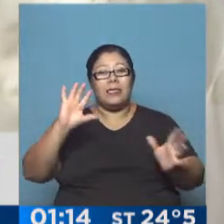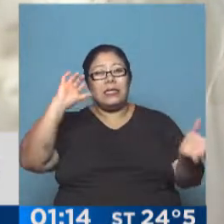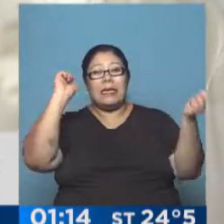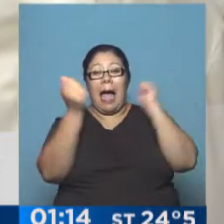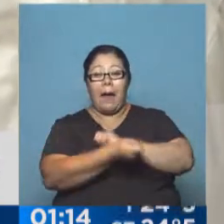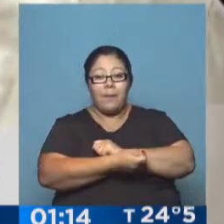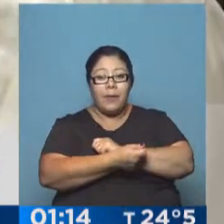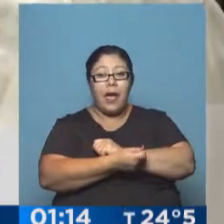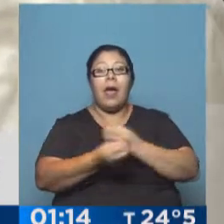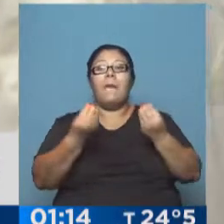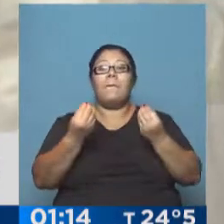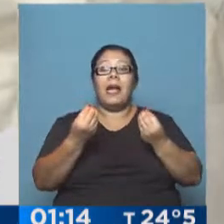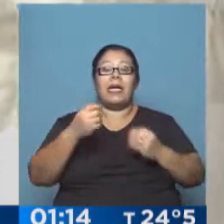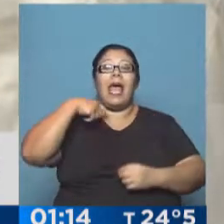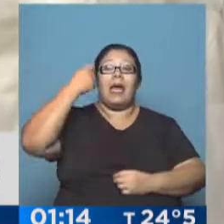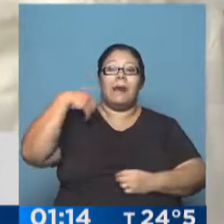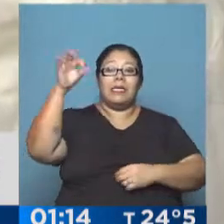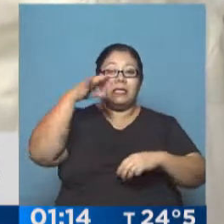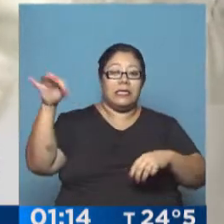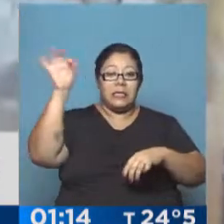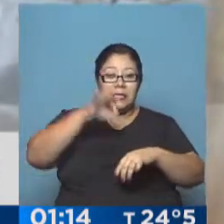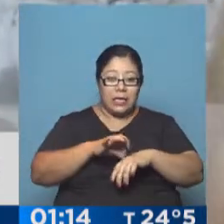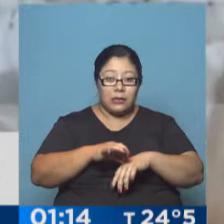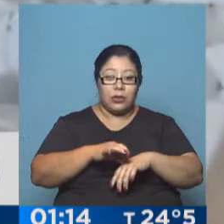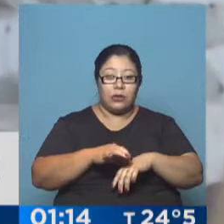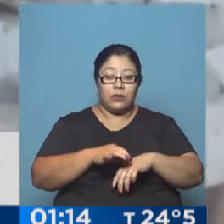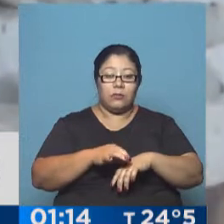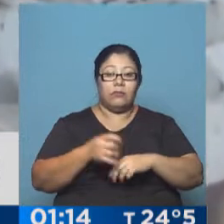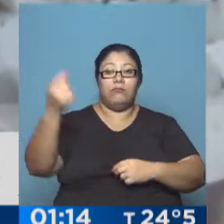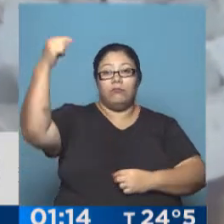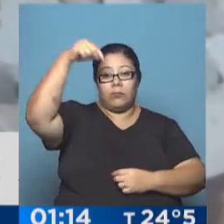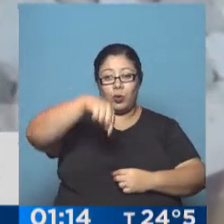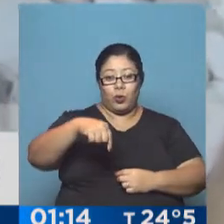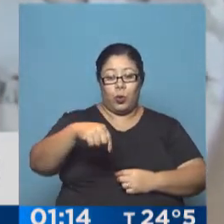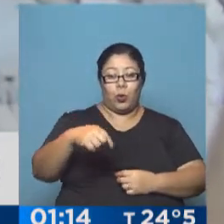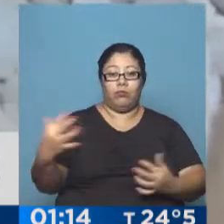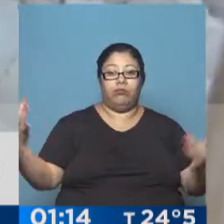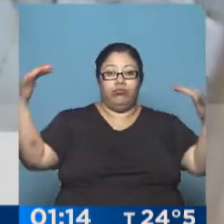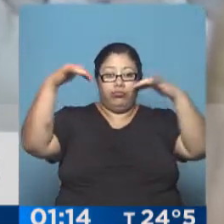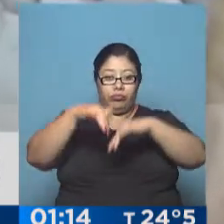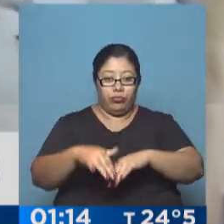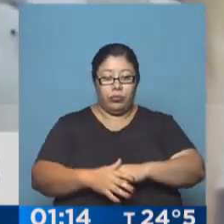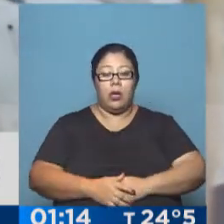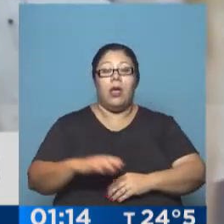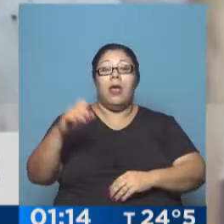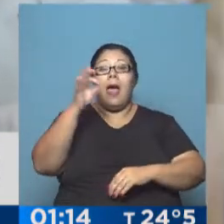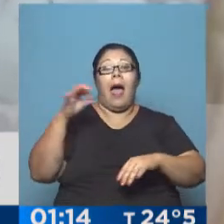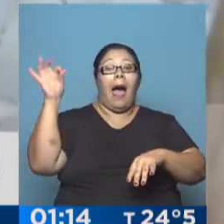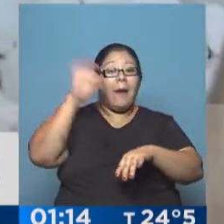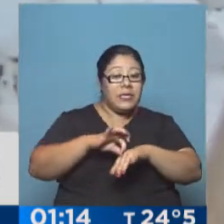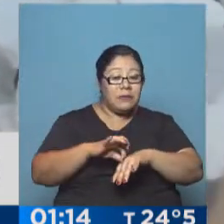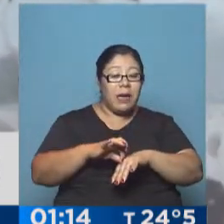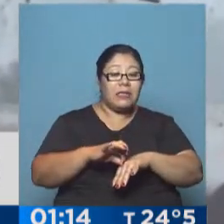favorables para que los insectos, en el caso de nuestro país, avancen hacia el sur. Son avispas que al final del verano